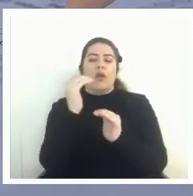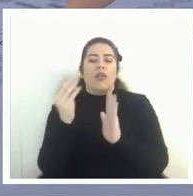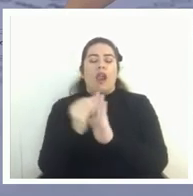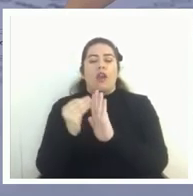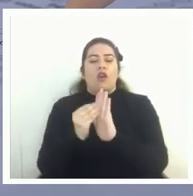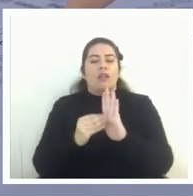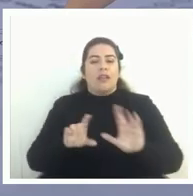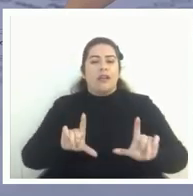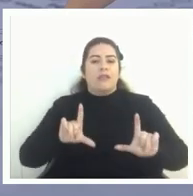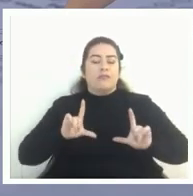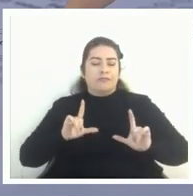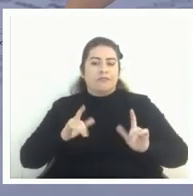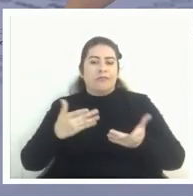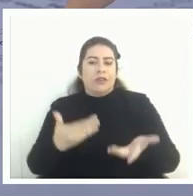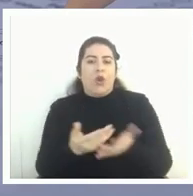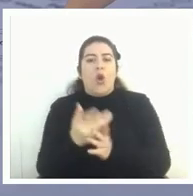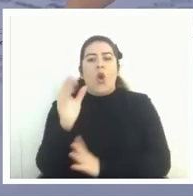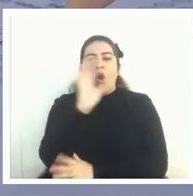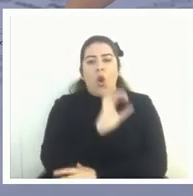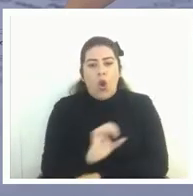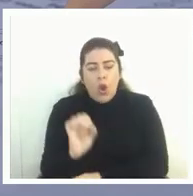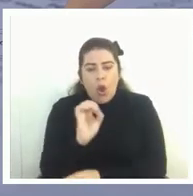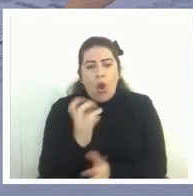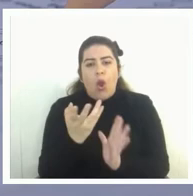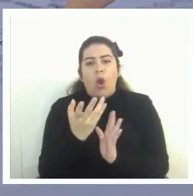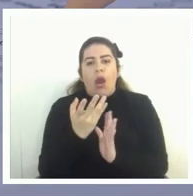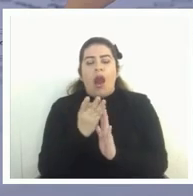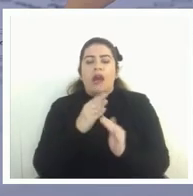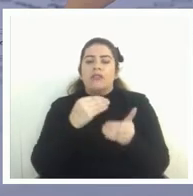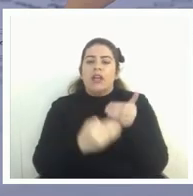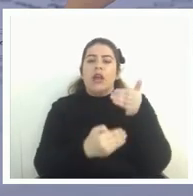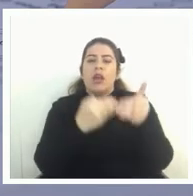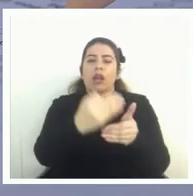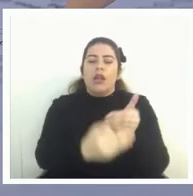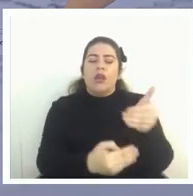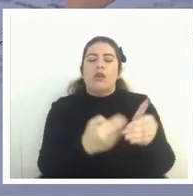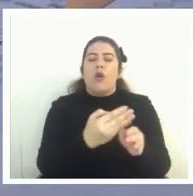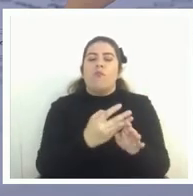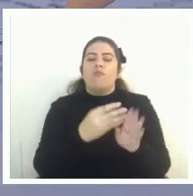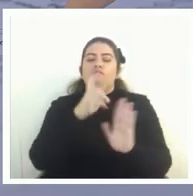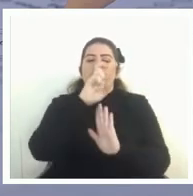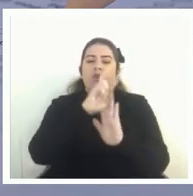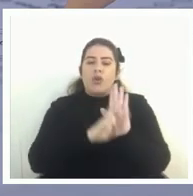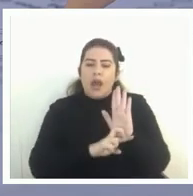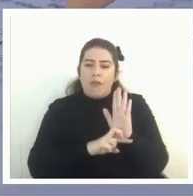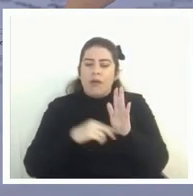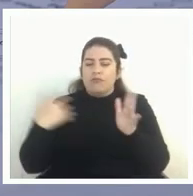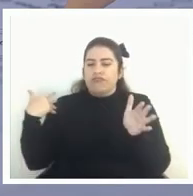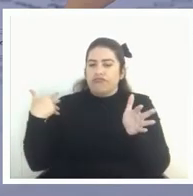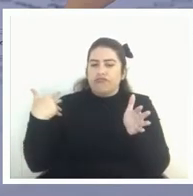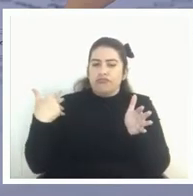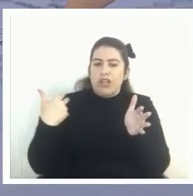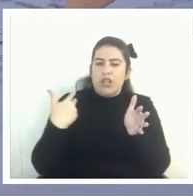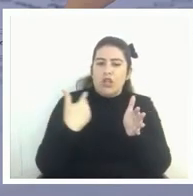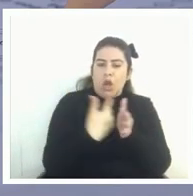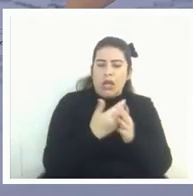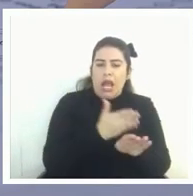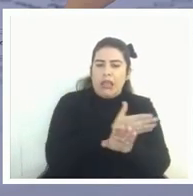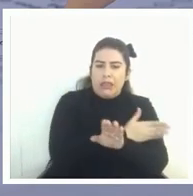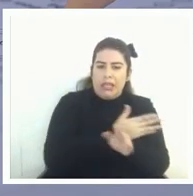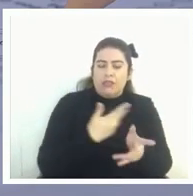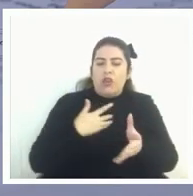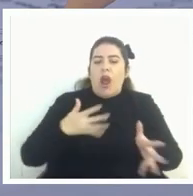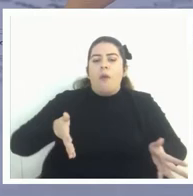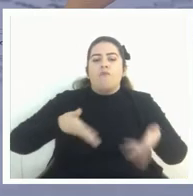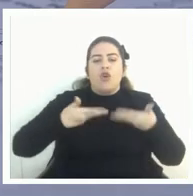colegio de egreso o ha seguido unos programas previos es decir se reconoce una trayectoria previa también o una motivación